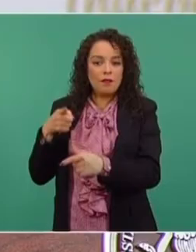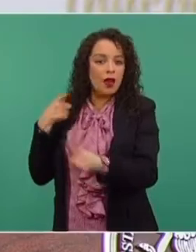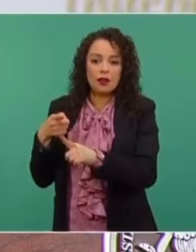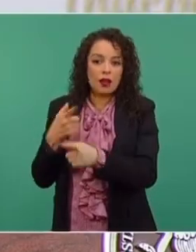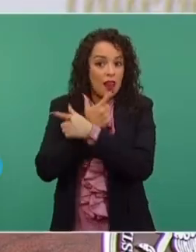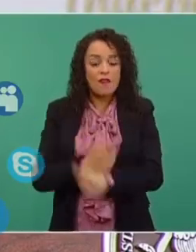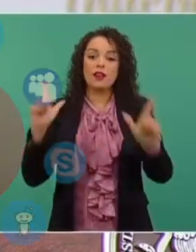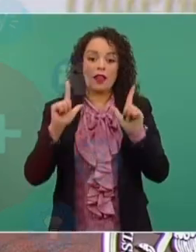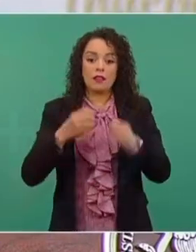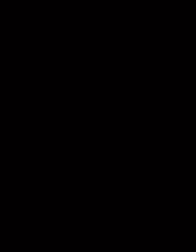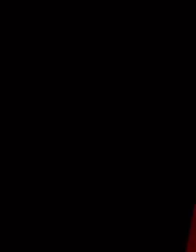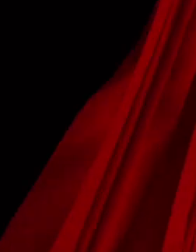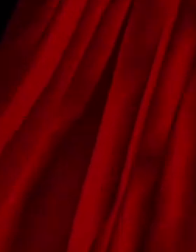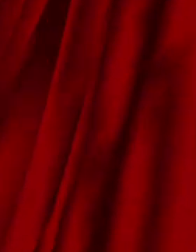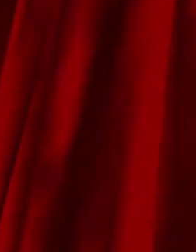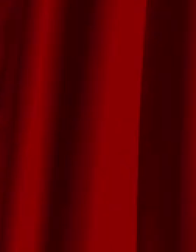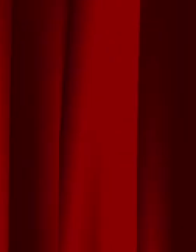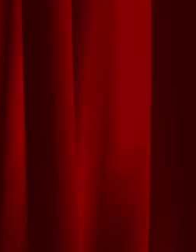No, no la censura.